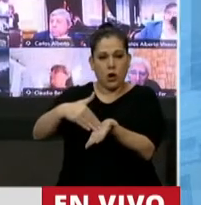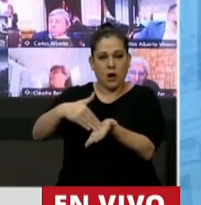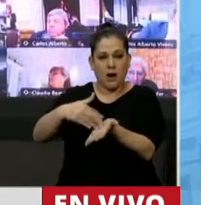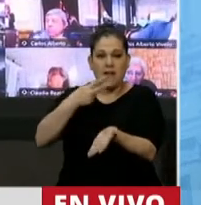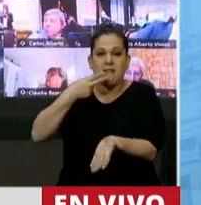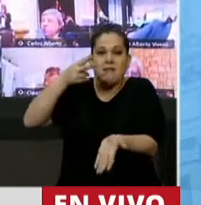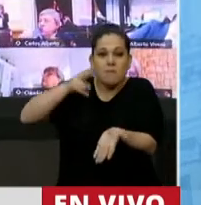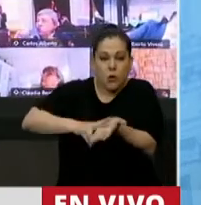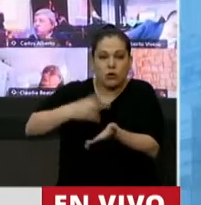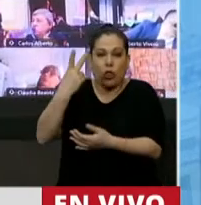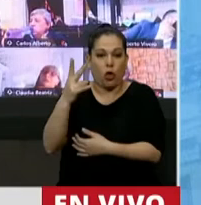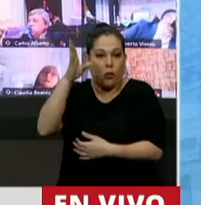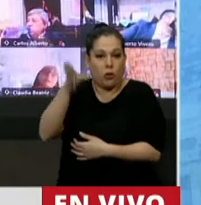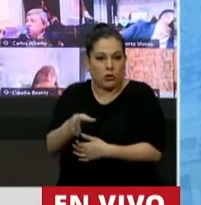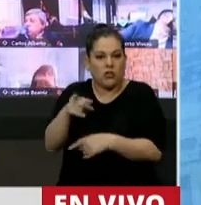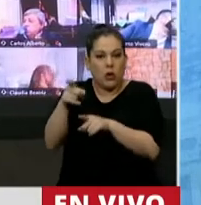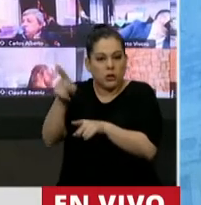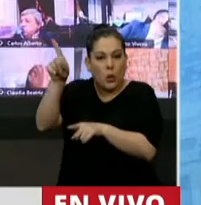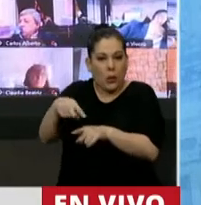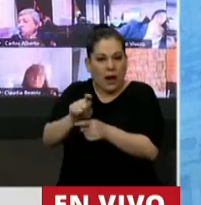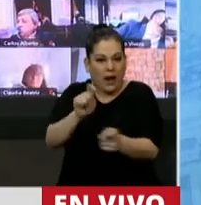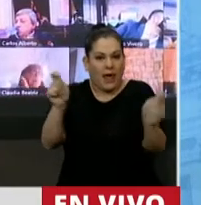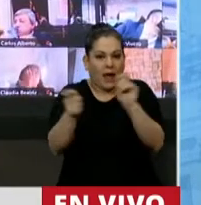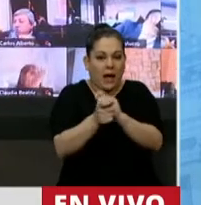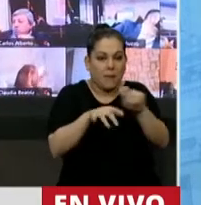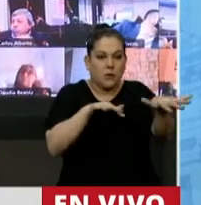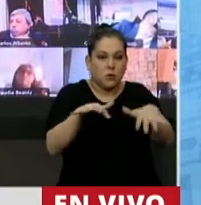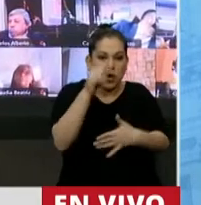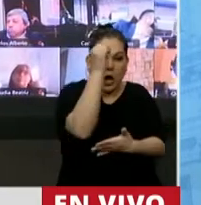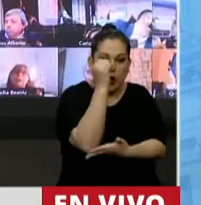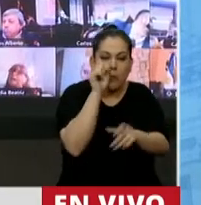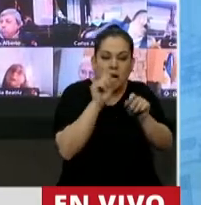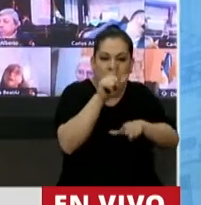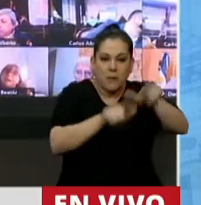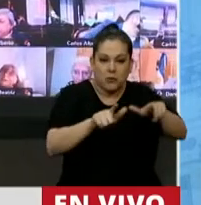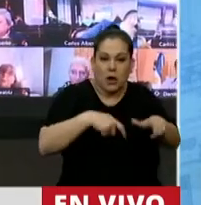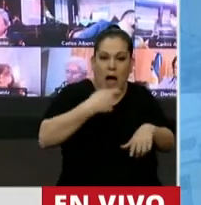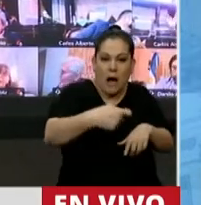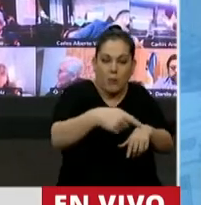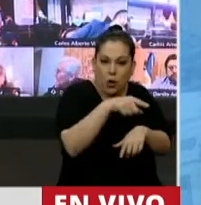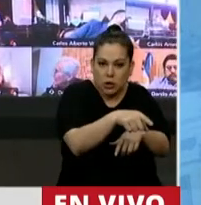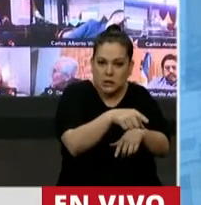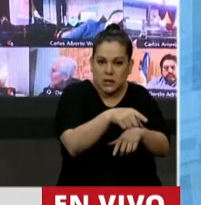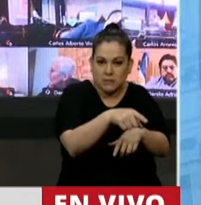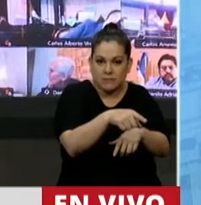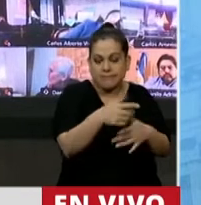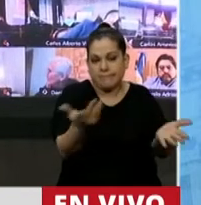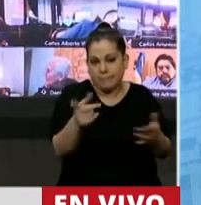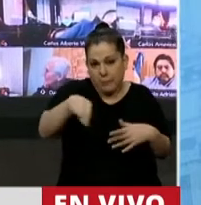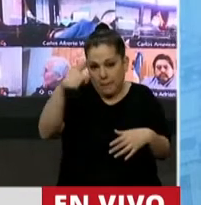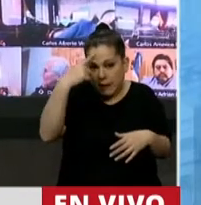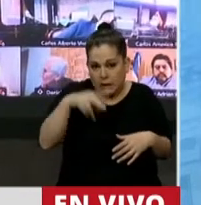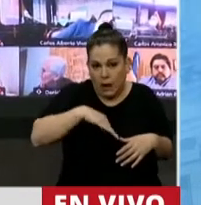% de este aporte va a modificar la condición sustancial económica de los sujetos aportantes. Lo que quieren es hacernos pasar por bobos.